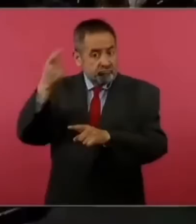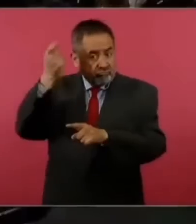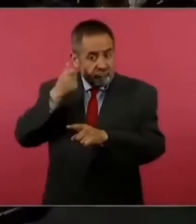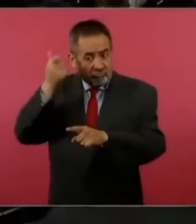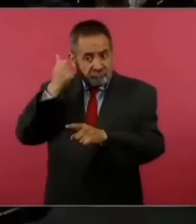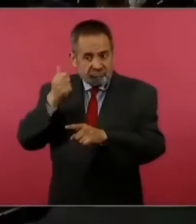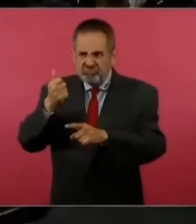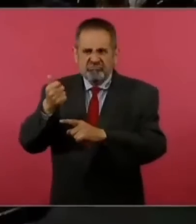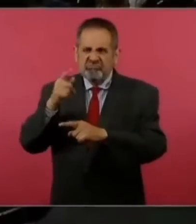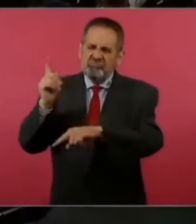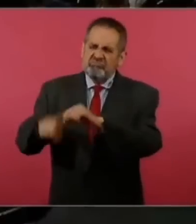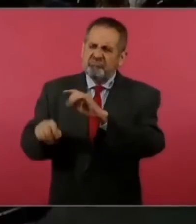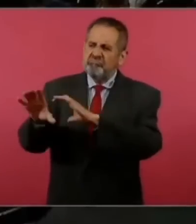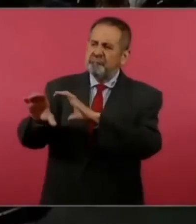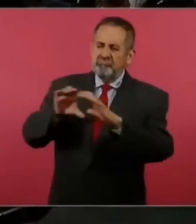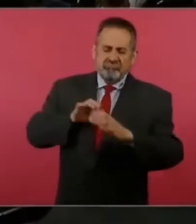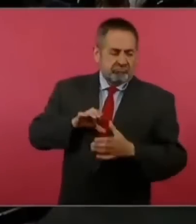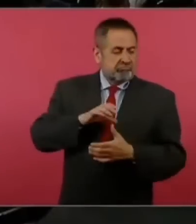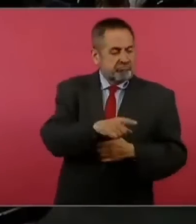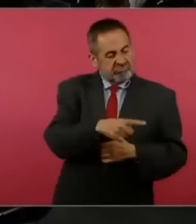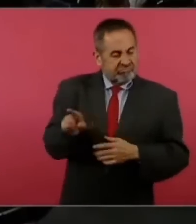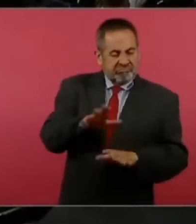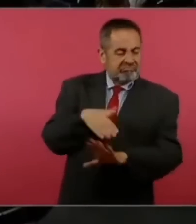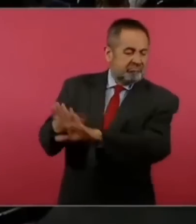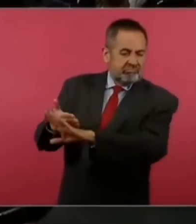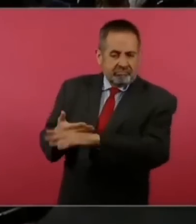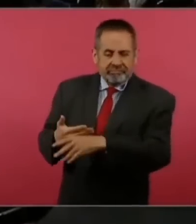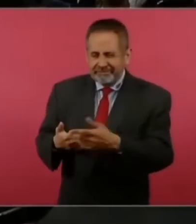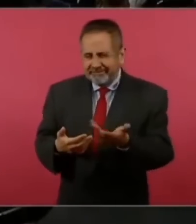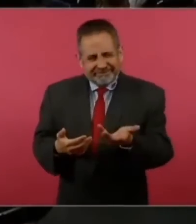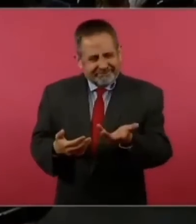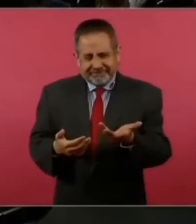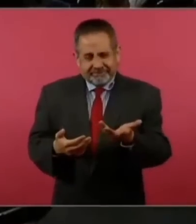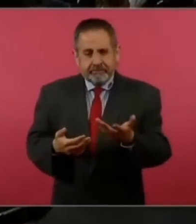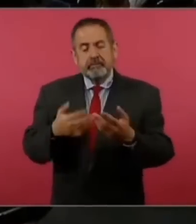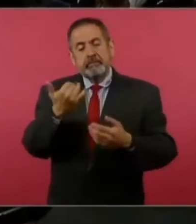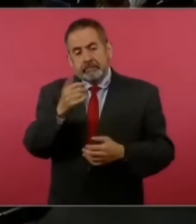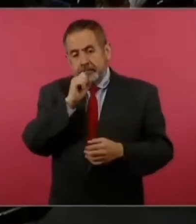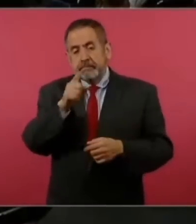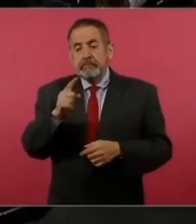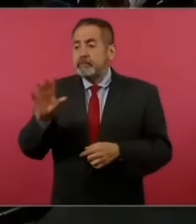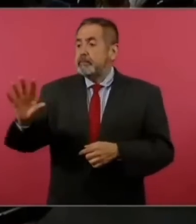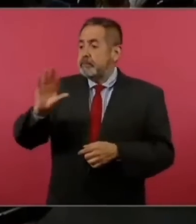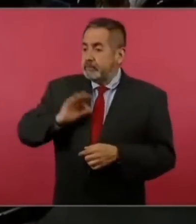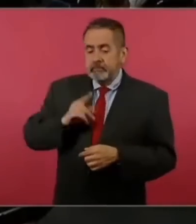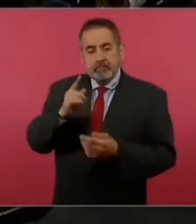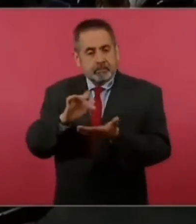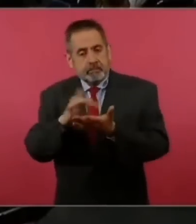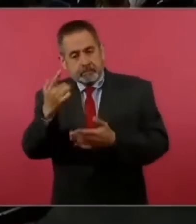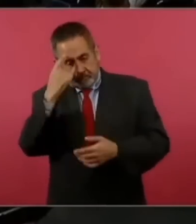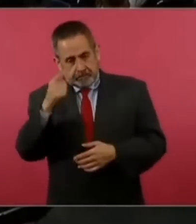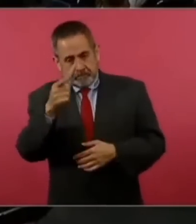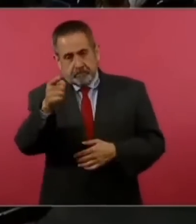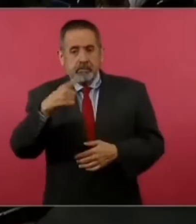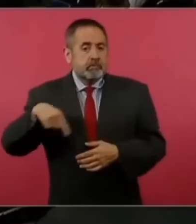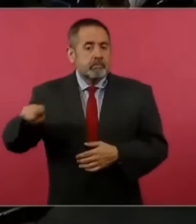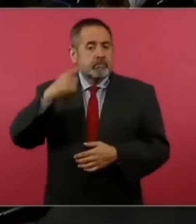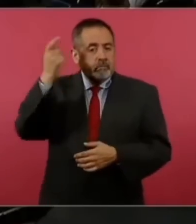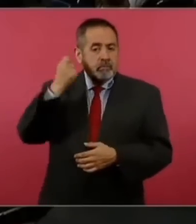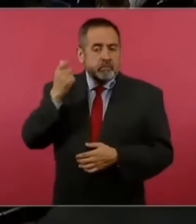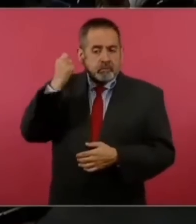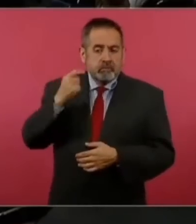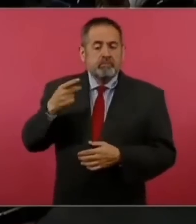para golpear a su gobierno y este sobre todo algún agradecimiento que nos pide la gente los jubilados y